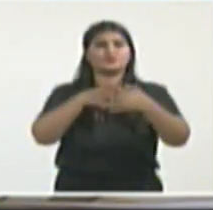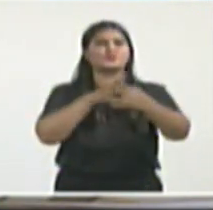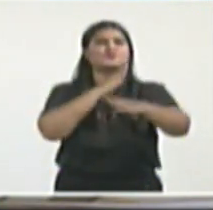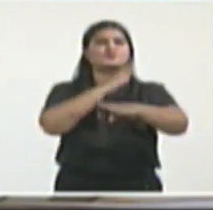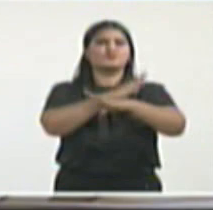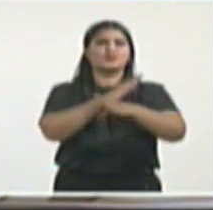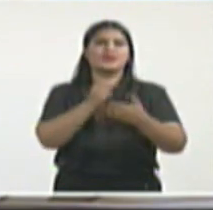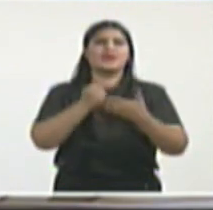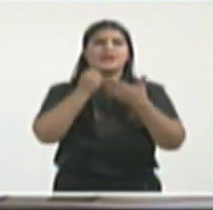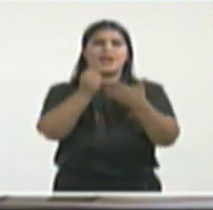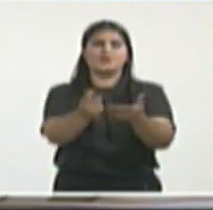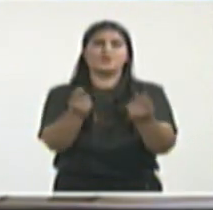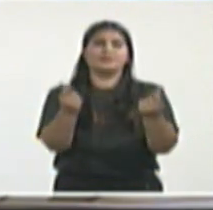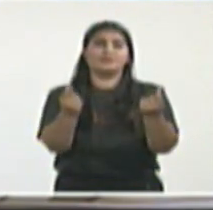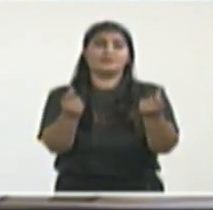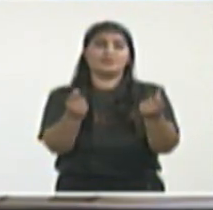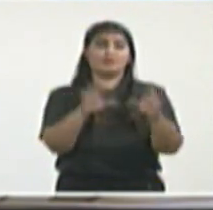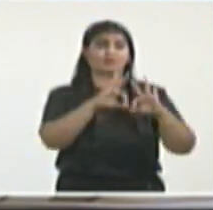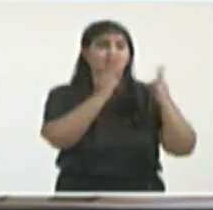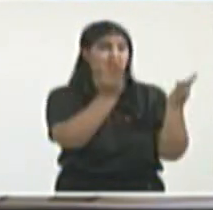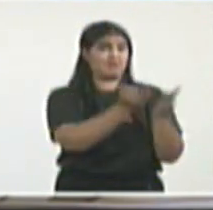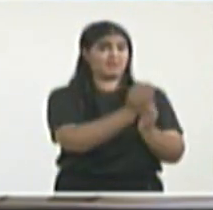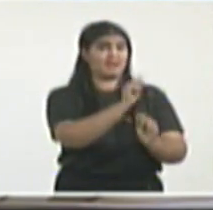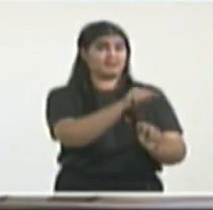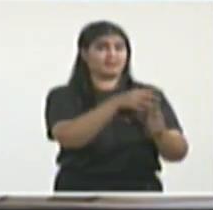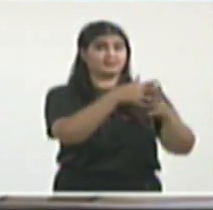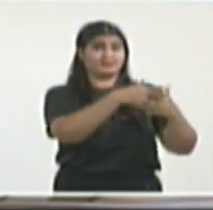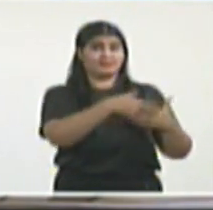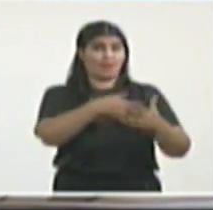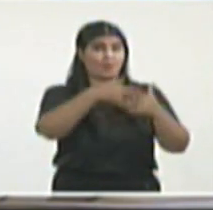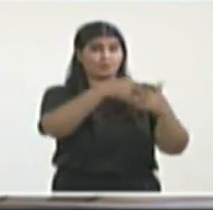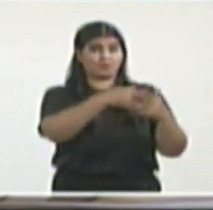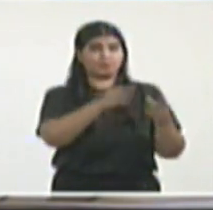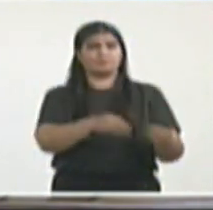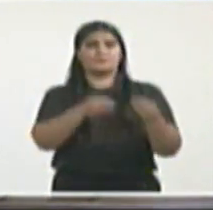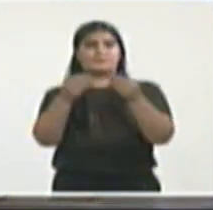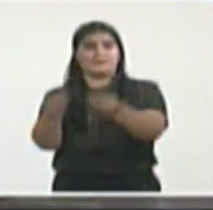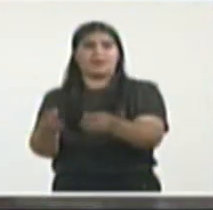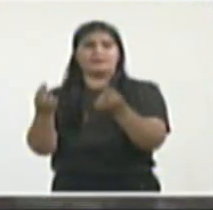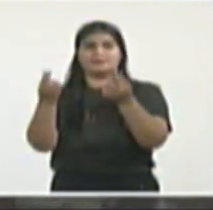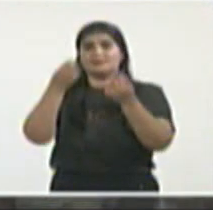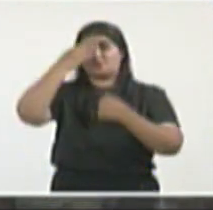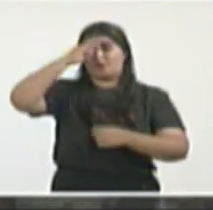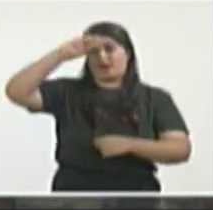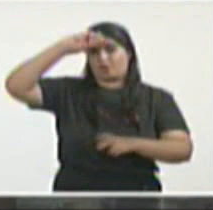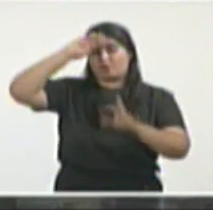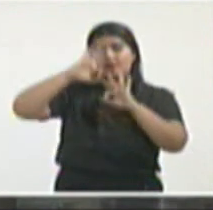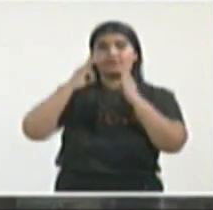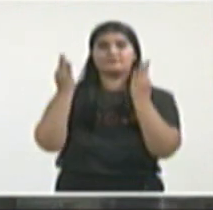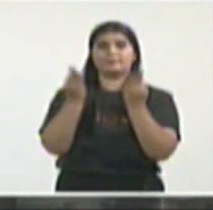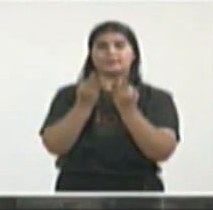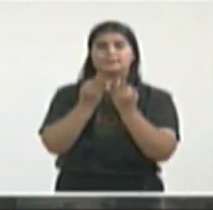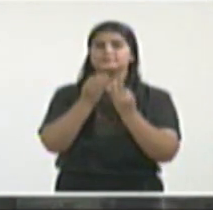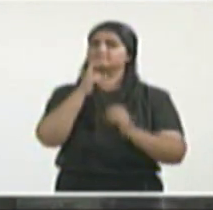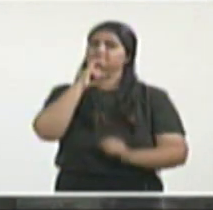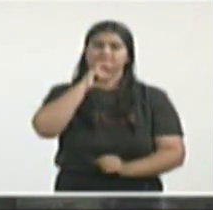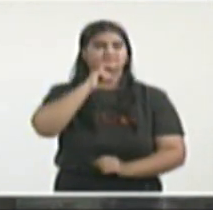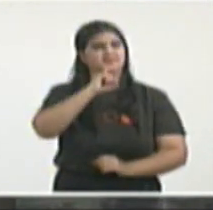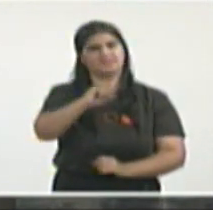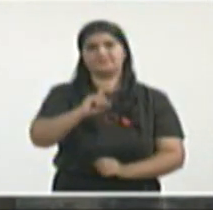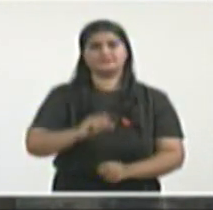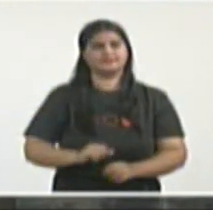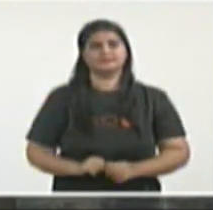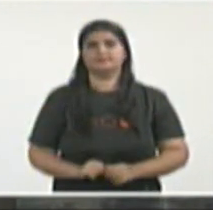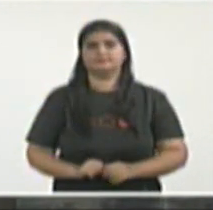los servicios consulares. Y hoy se vuelve a abrir otra vez el tema de, y el